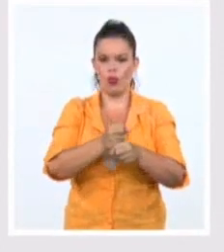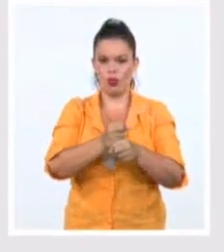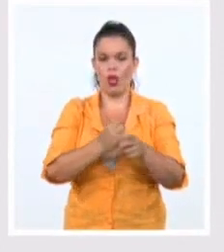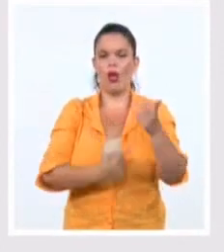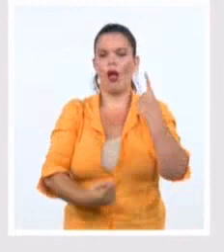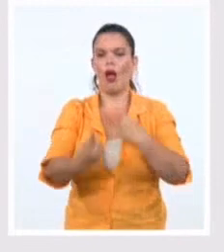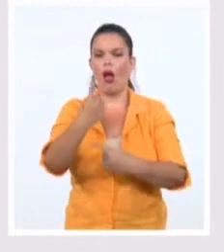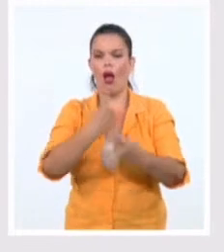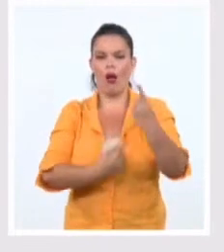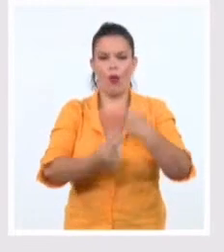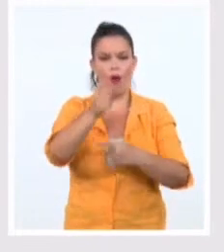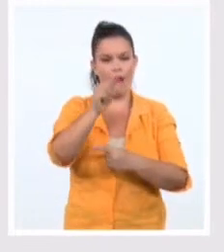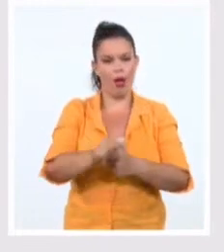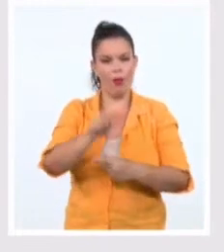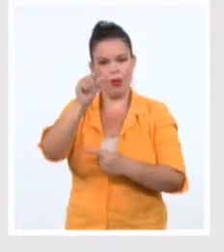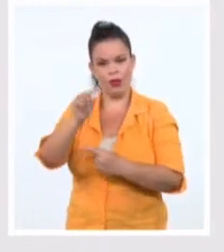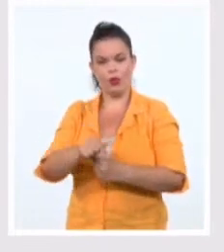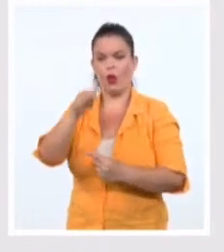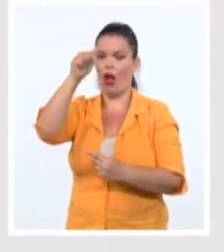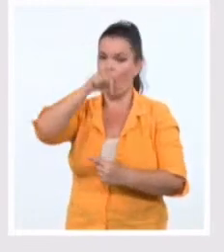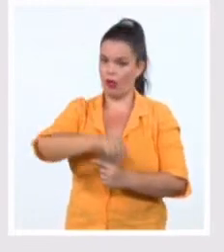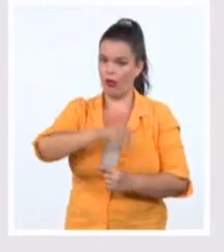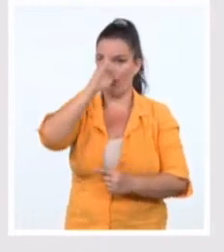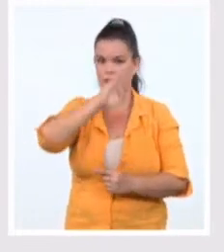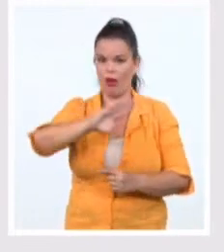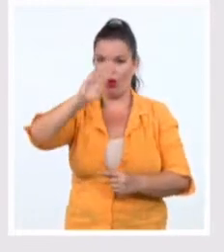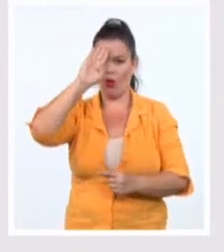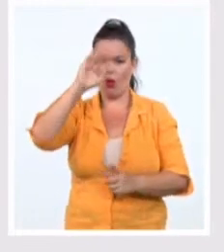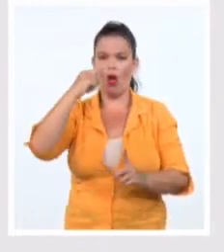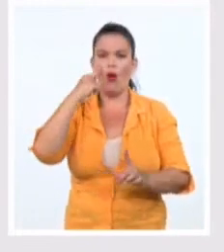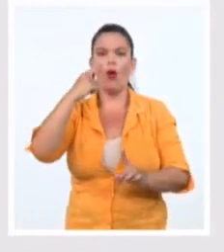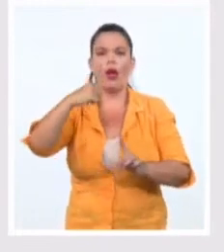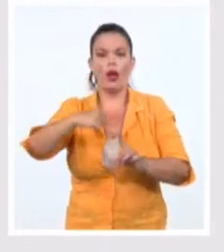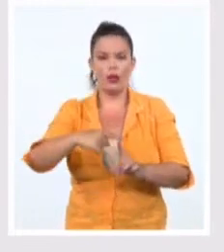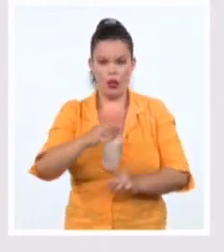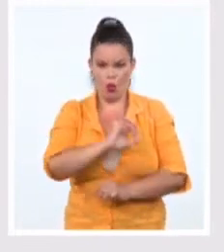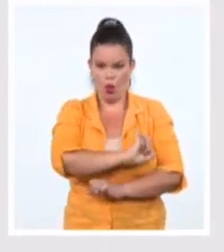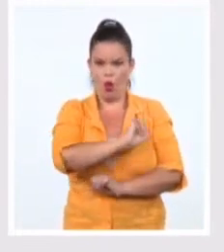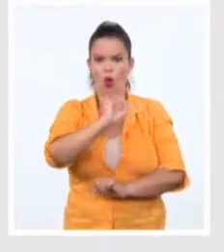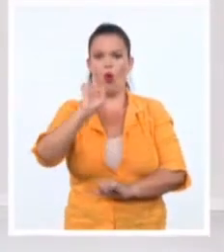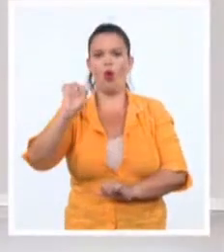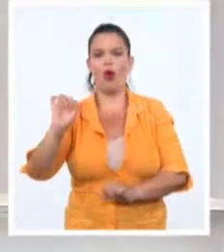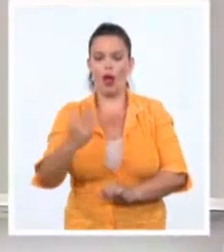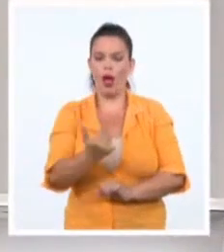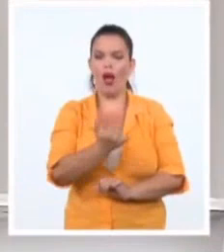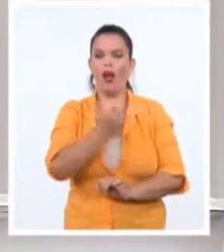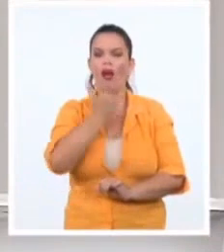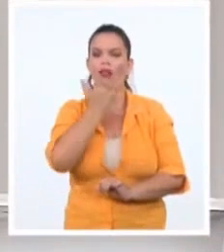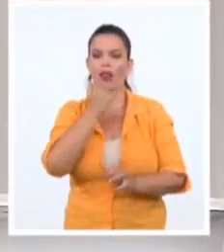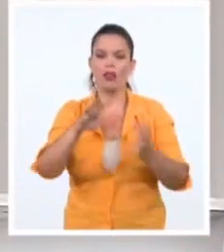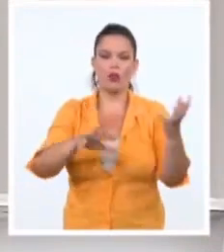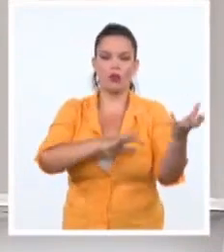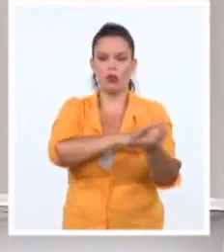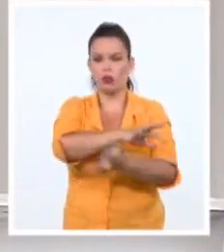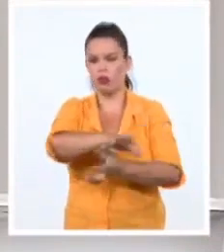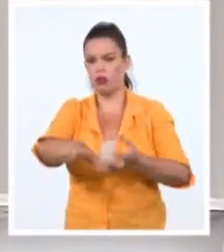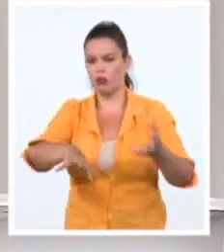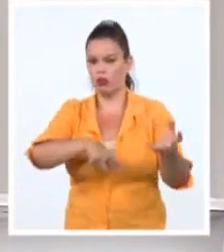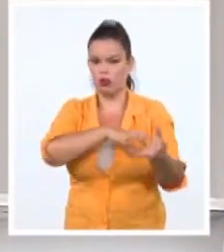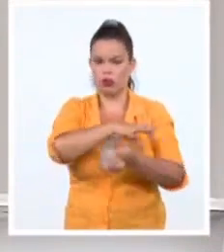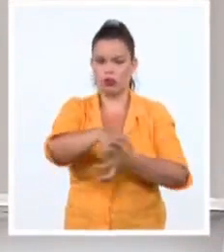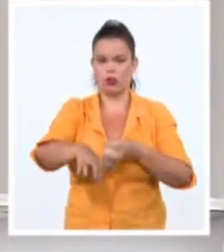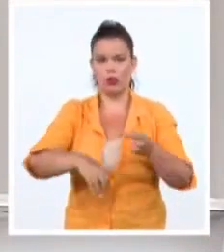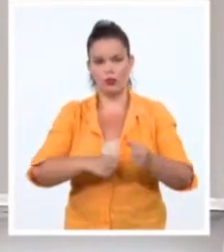personeros en nuestro país para sus intenciones violentas y subversivas.